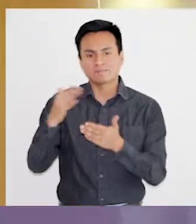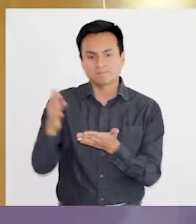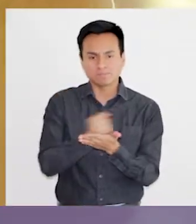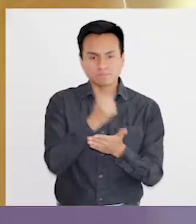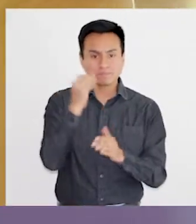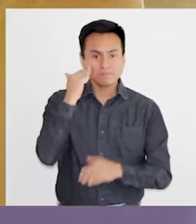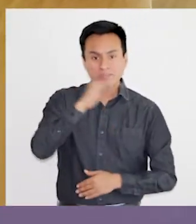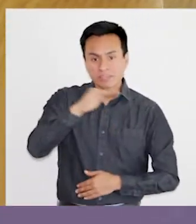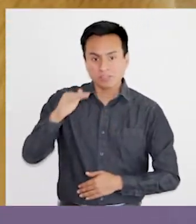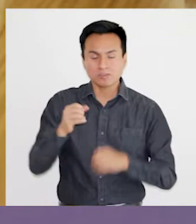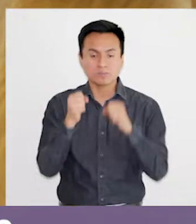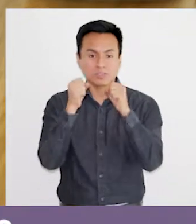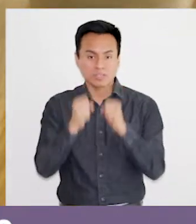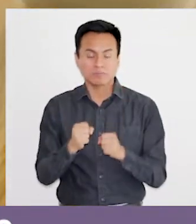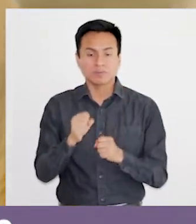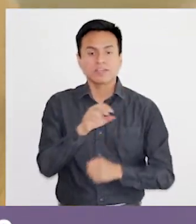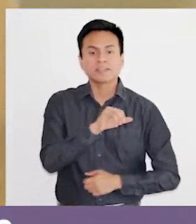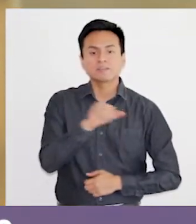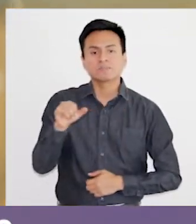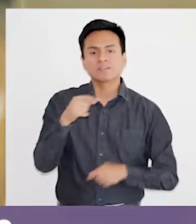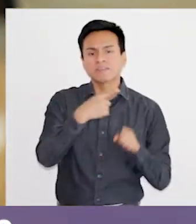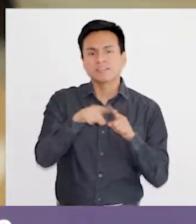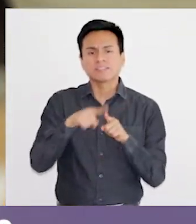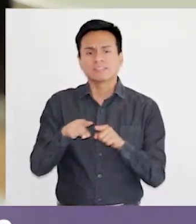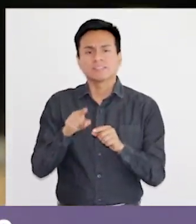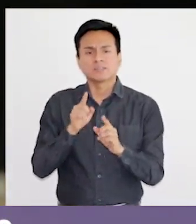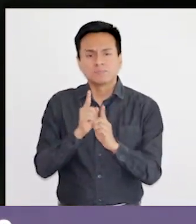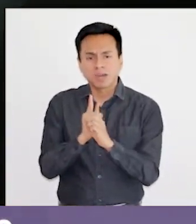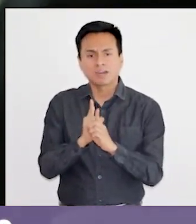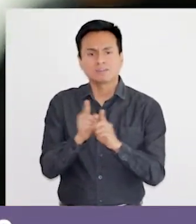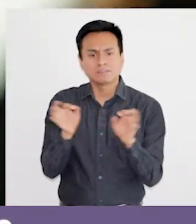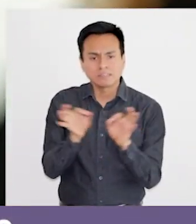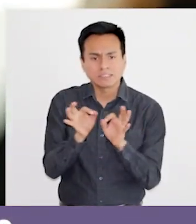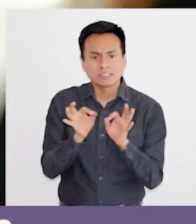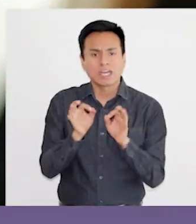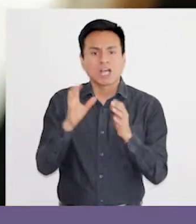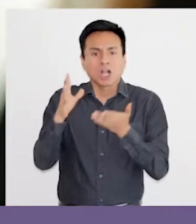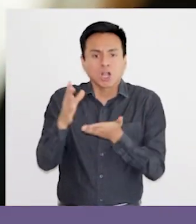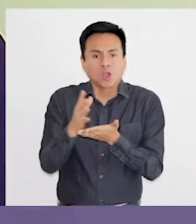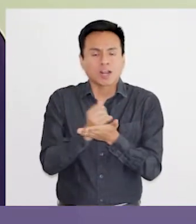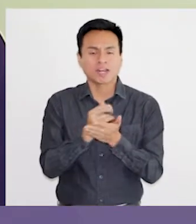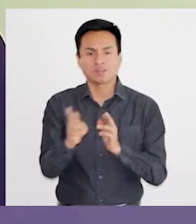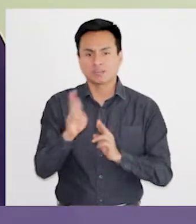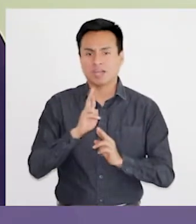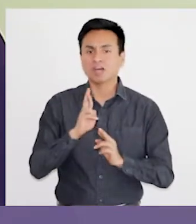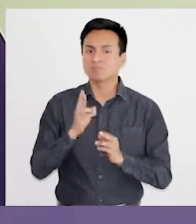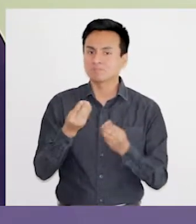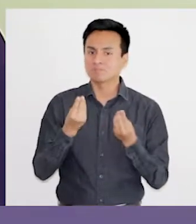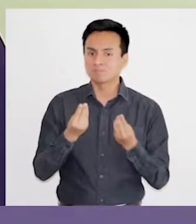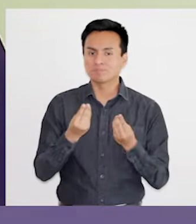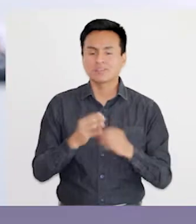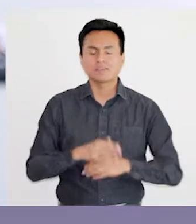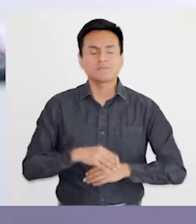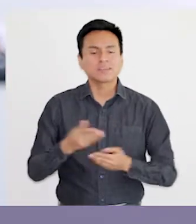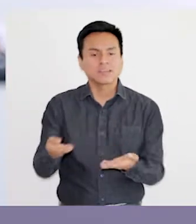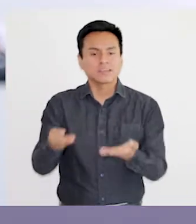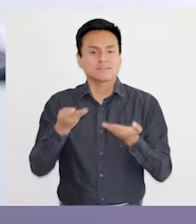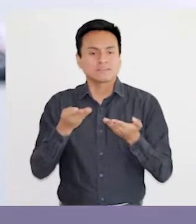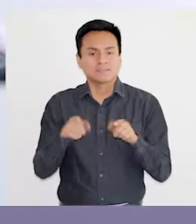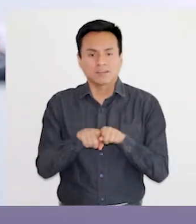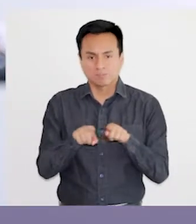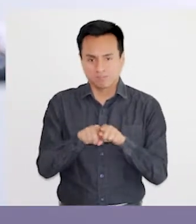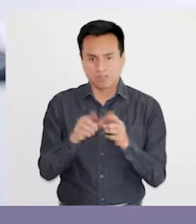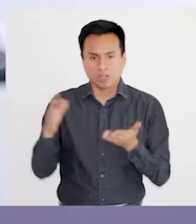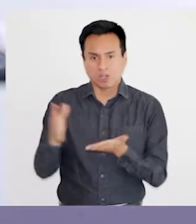avances que se obtienen con los niños, el poder después de varias sesiones de tratamiento lograr algún resultado con ellos. Recibir